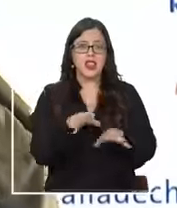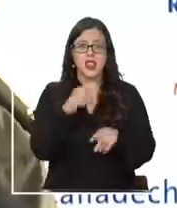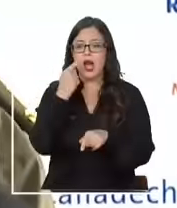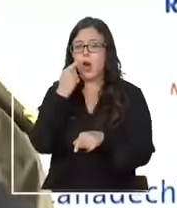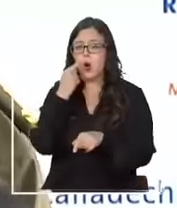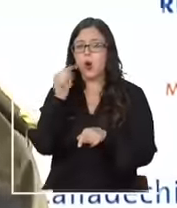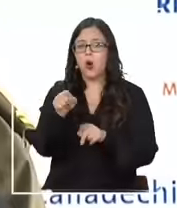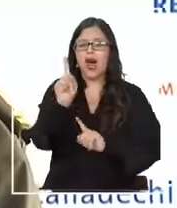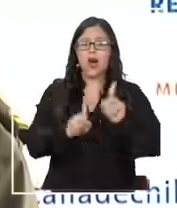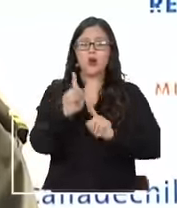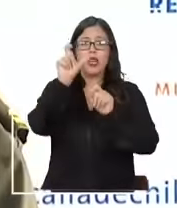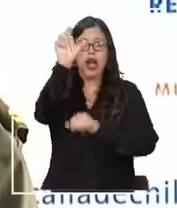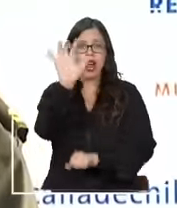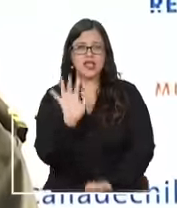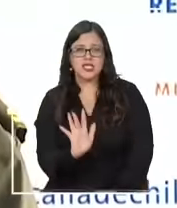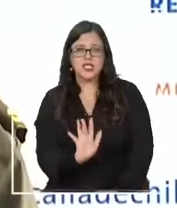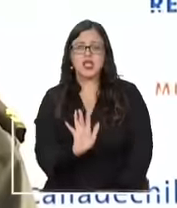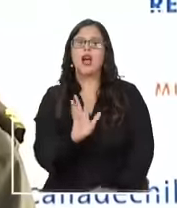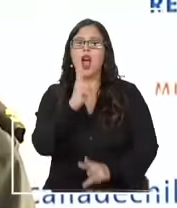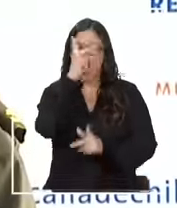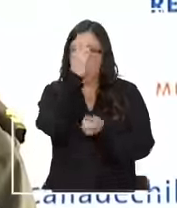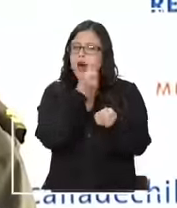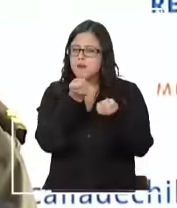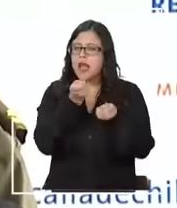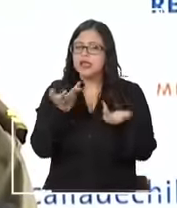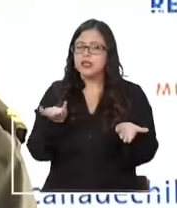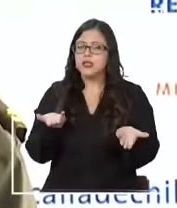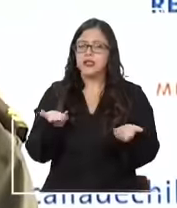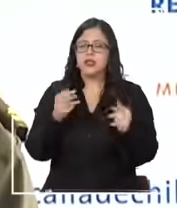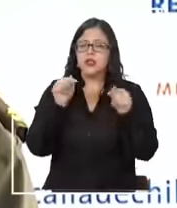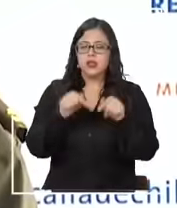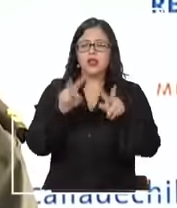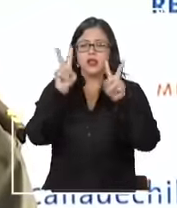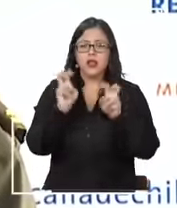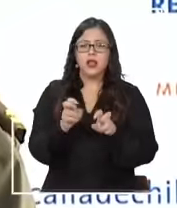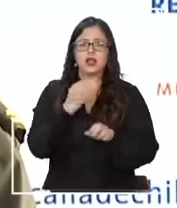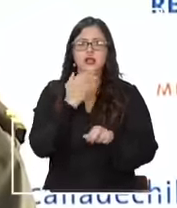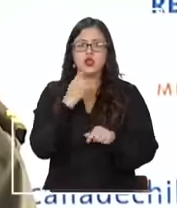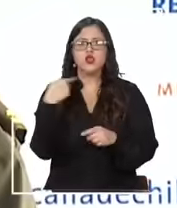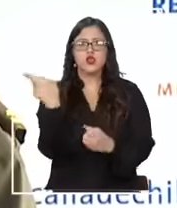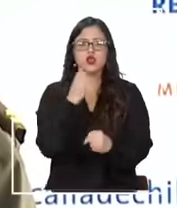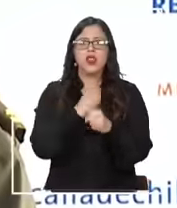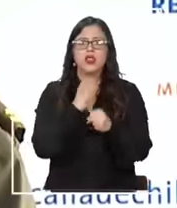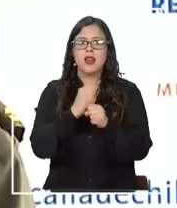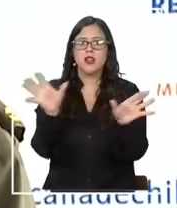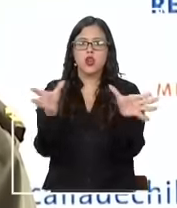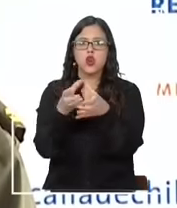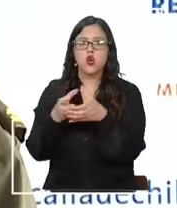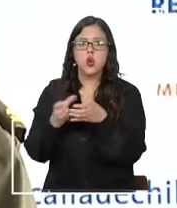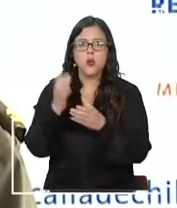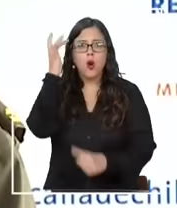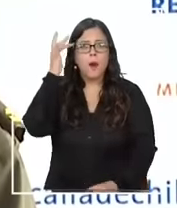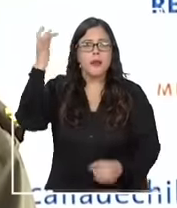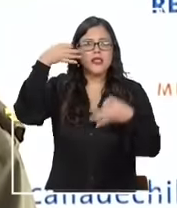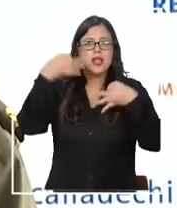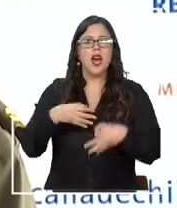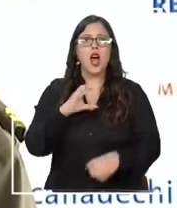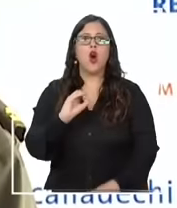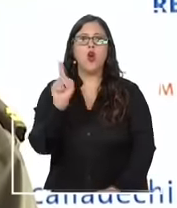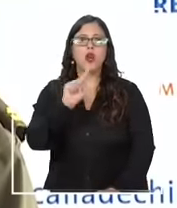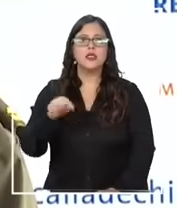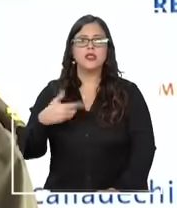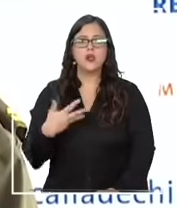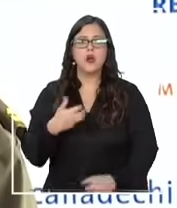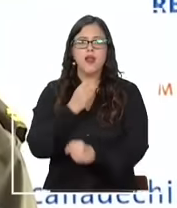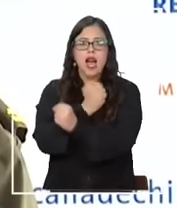características que lo hacen en similares y por lo tanto sobre esa base también estamos trabajando con los equipos especializados del OS9